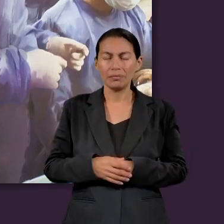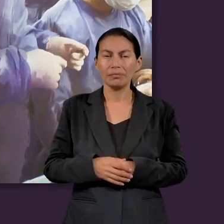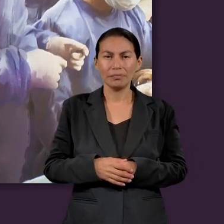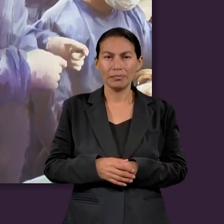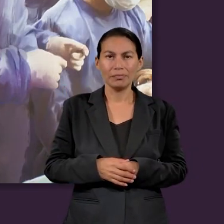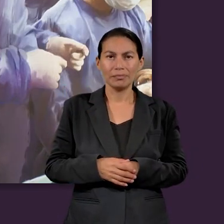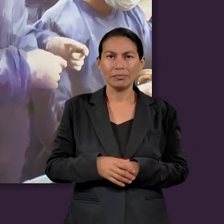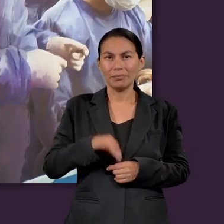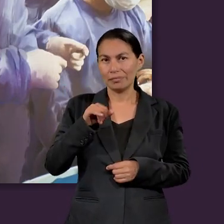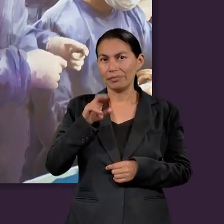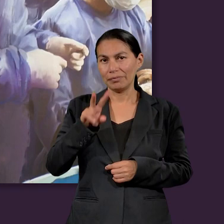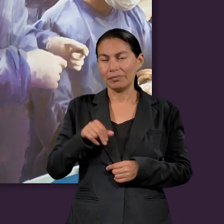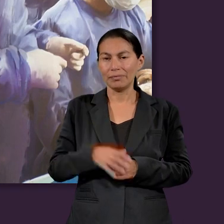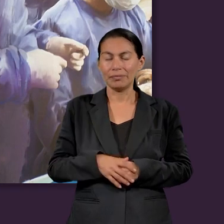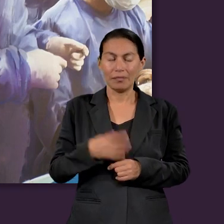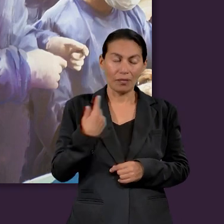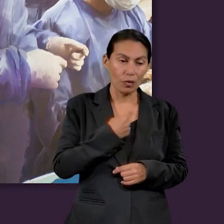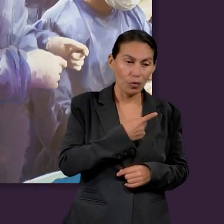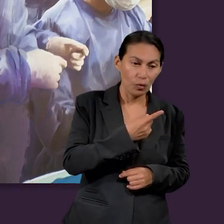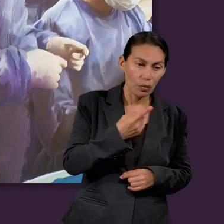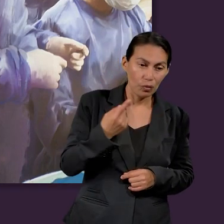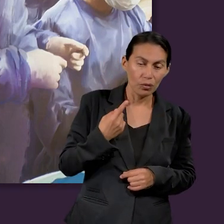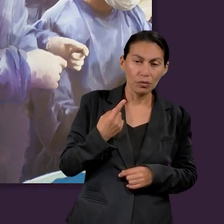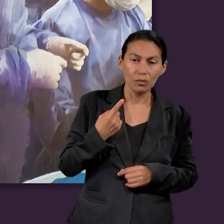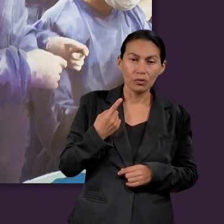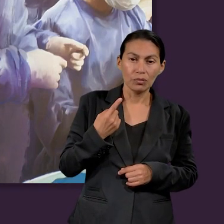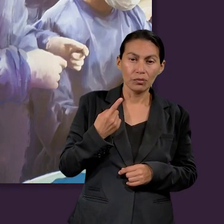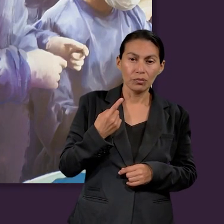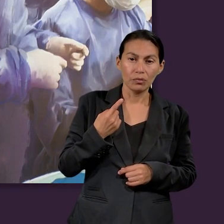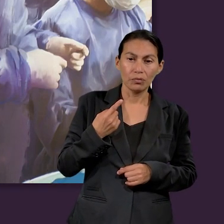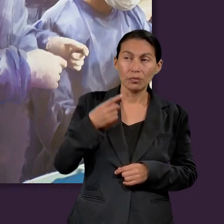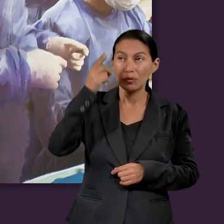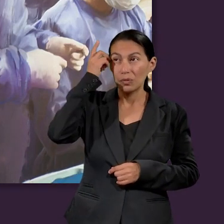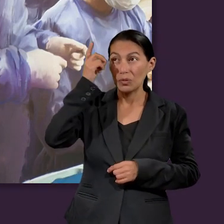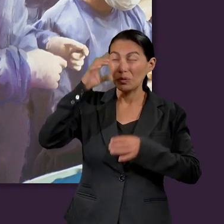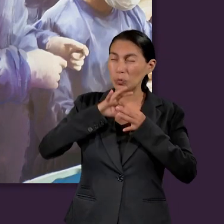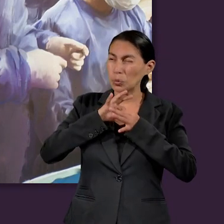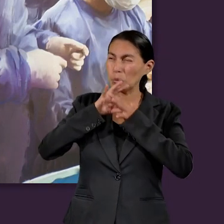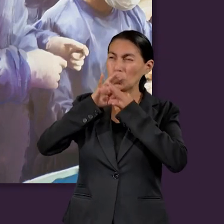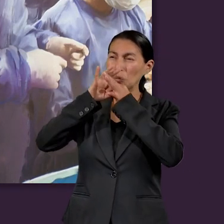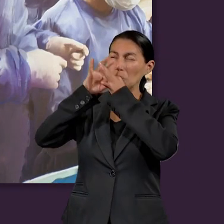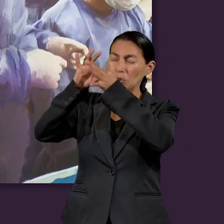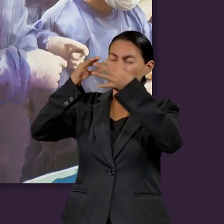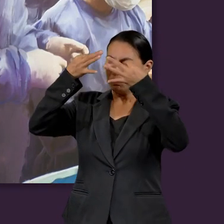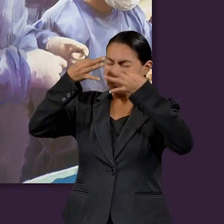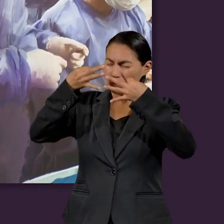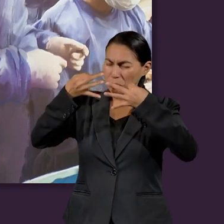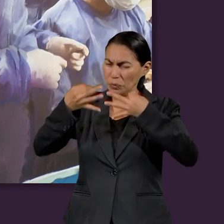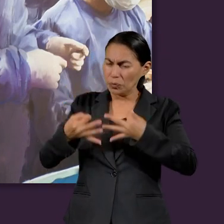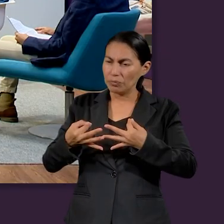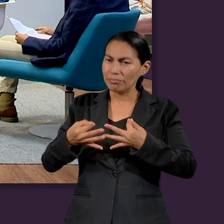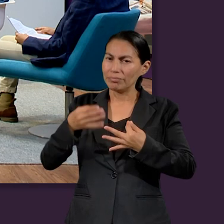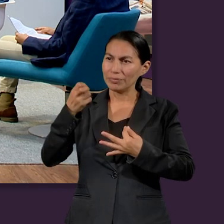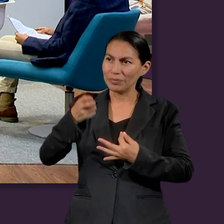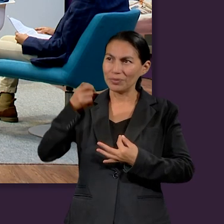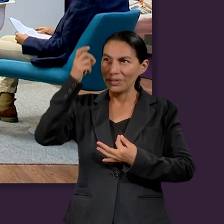en muchos aspectos. Sí, cuando nosotros tenemos esa integridad, hay